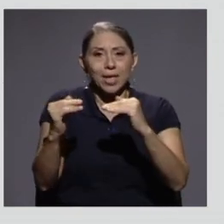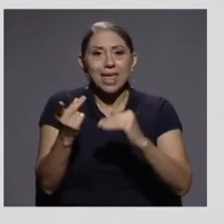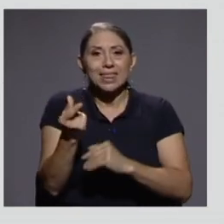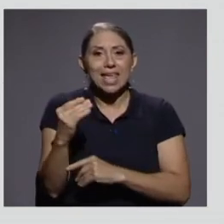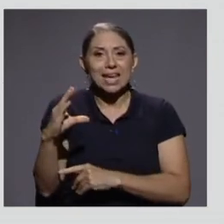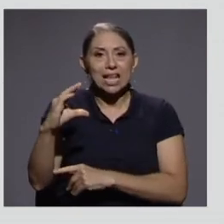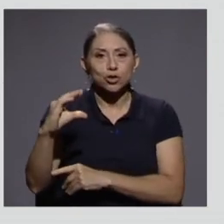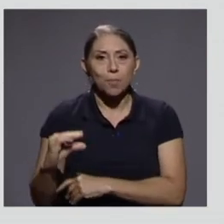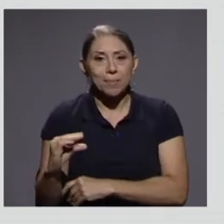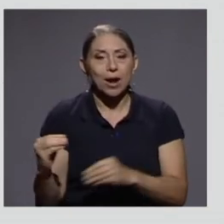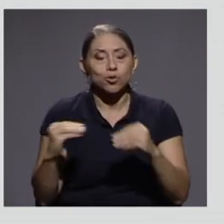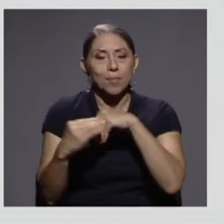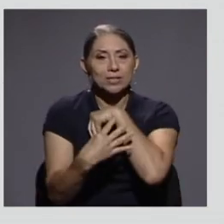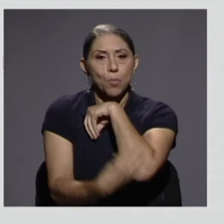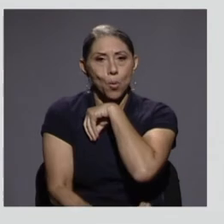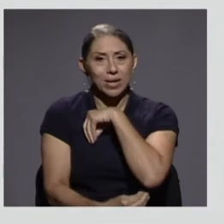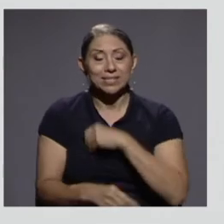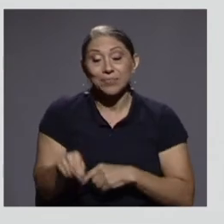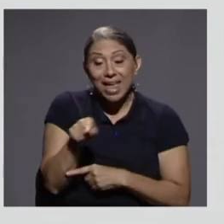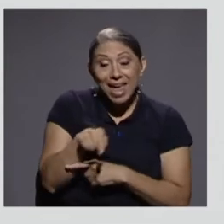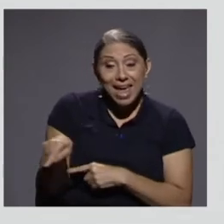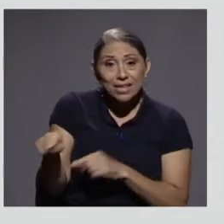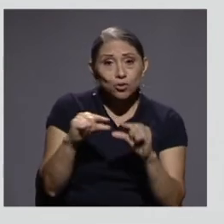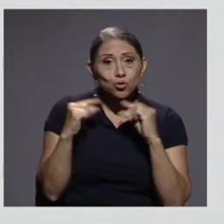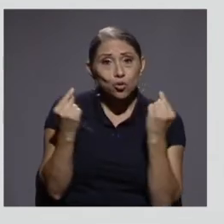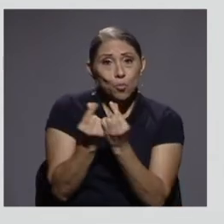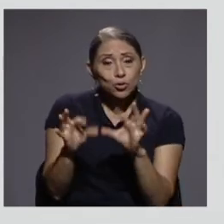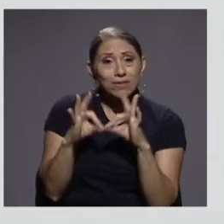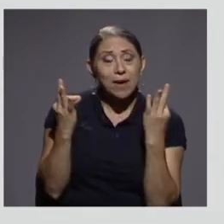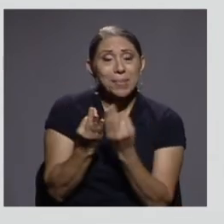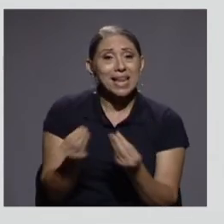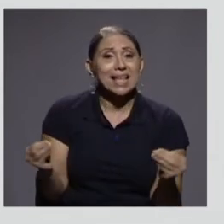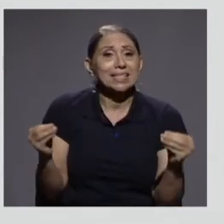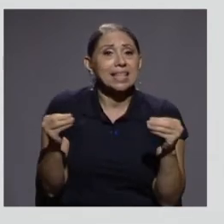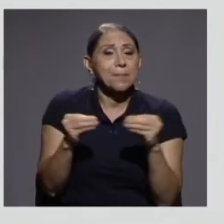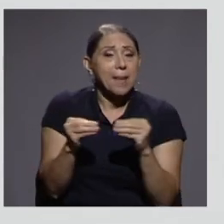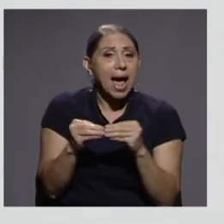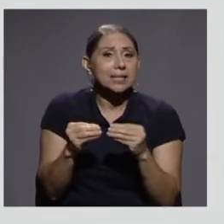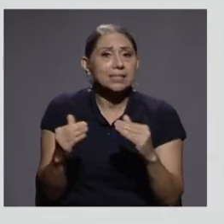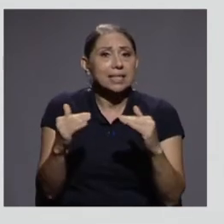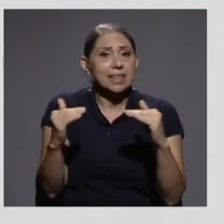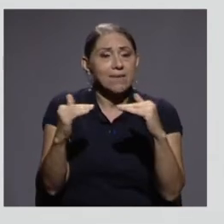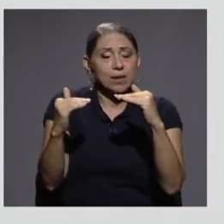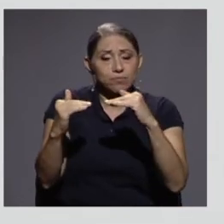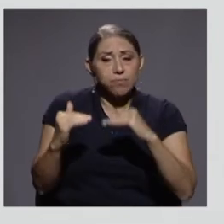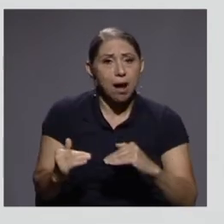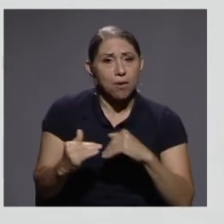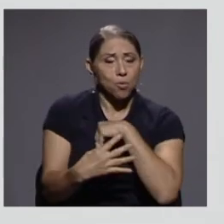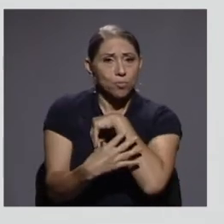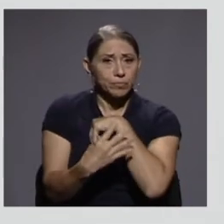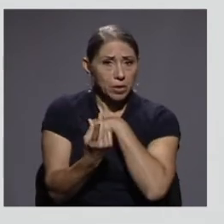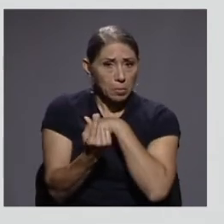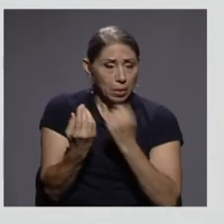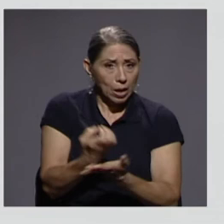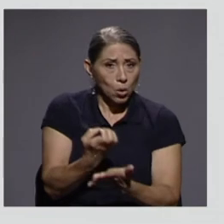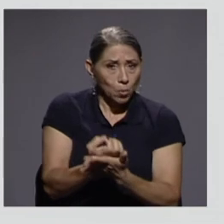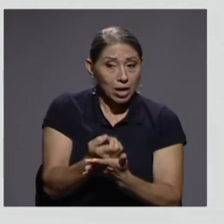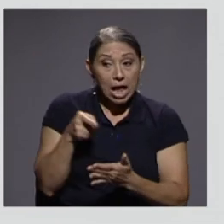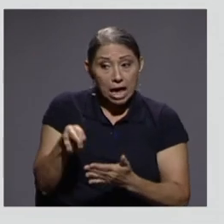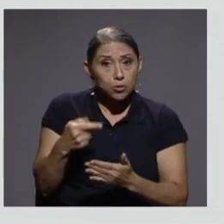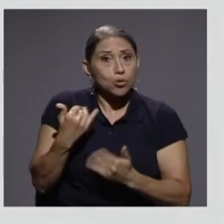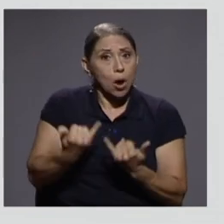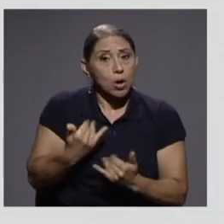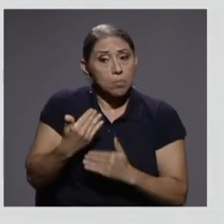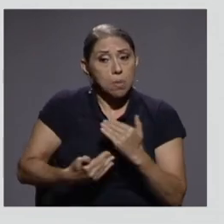Estos grupos, además, de quintiles de ingresos más bajos, han ido aumentando su participación en la educación superior, sin embargo,